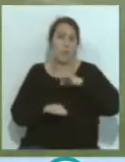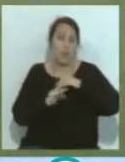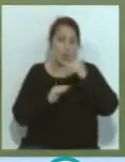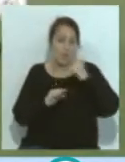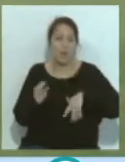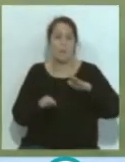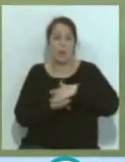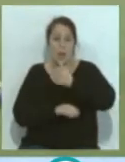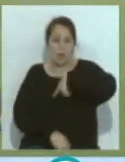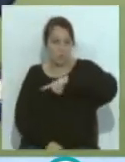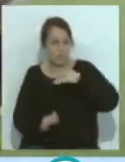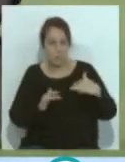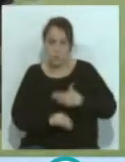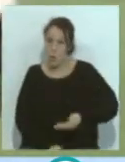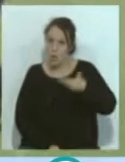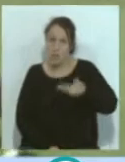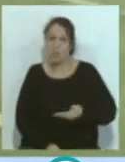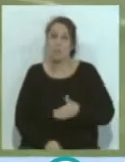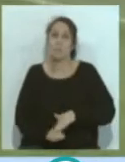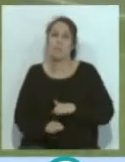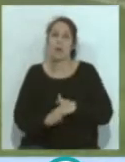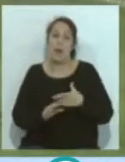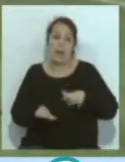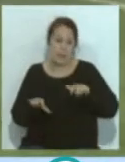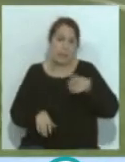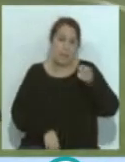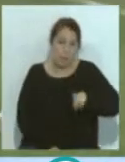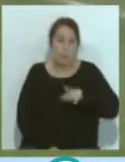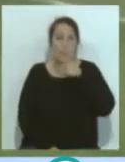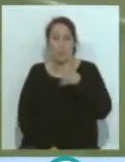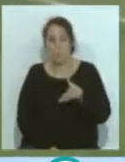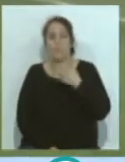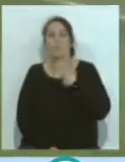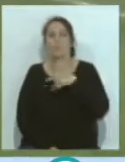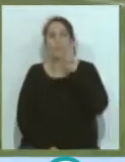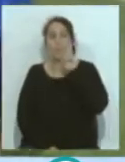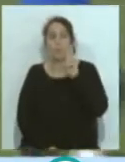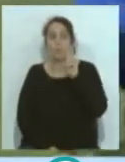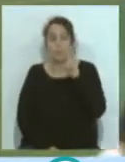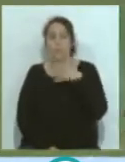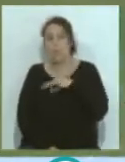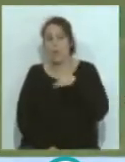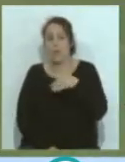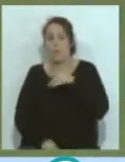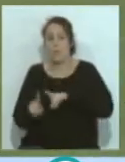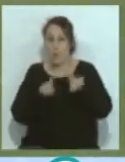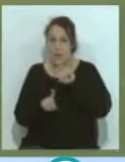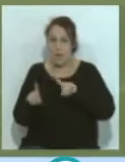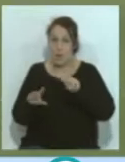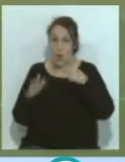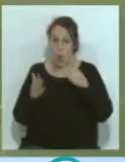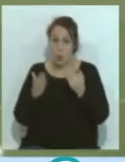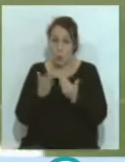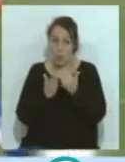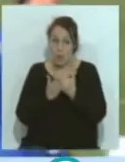es un partido muy importante, igual que también lo es para el Cádiz, porque se puede ver en problemas, afrontando las ocho últimas